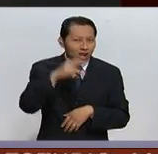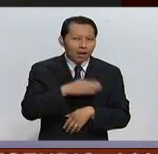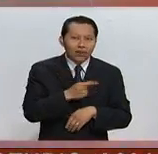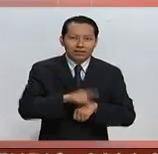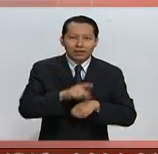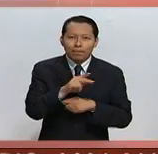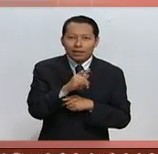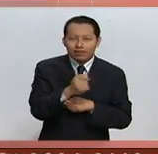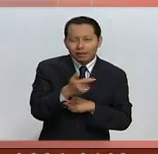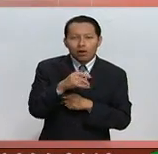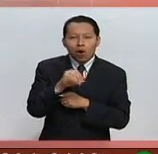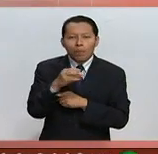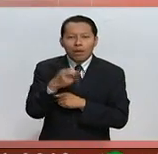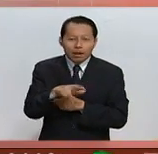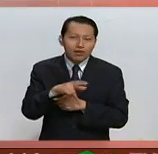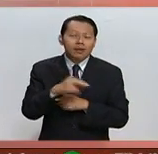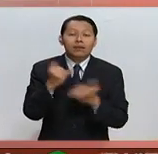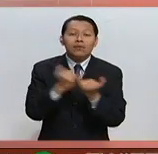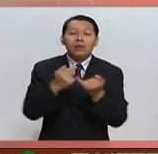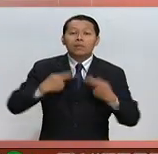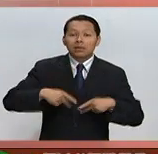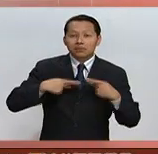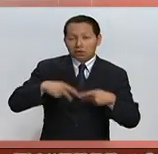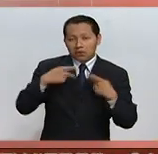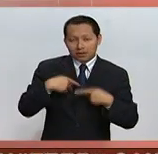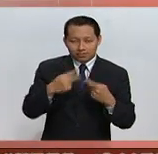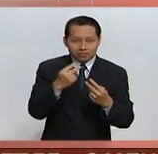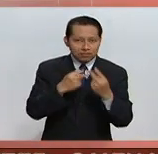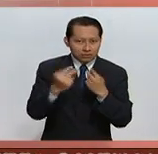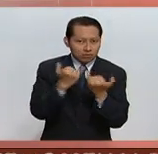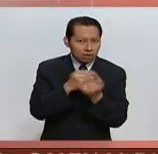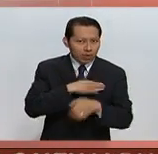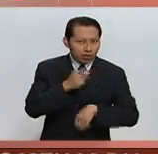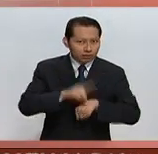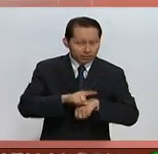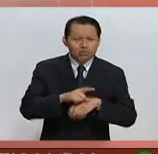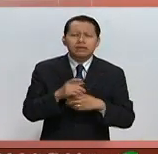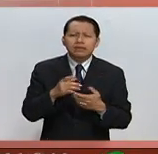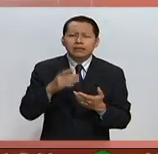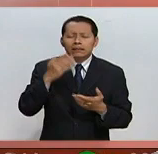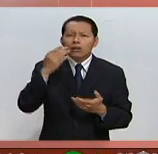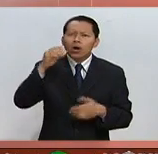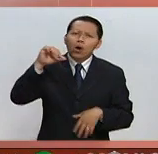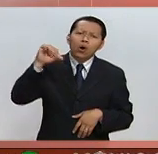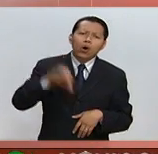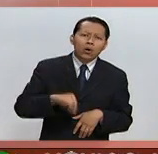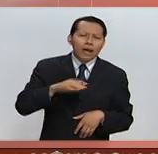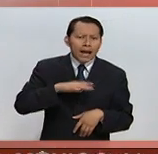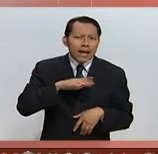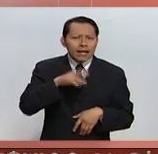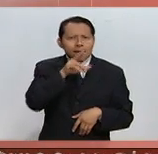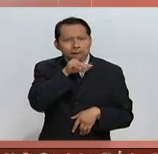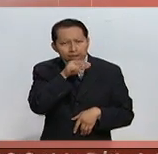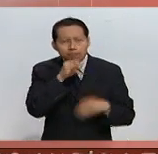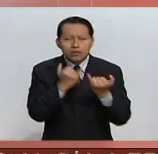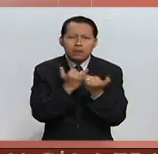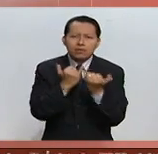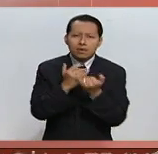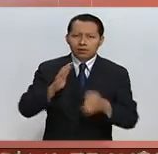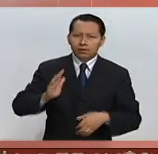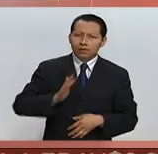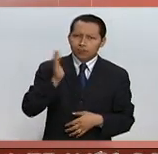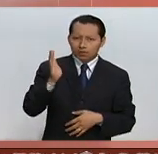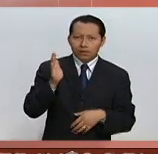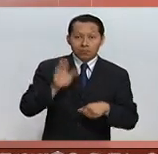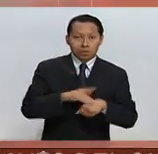Auditorio México al día. Se vive un día histórico de tensión, de sorpresa. Se sabe que el